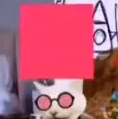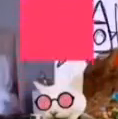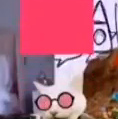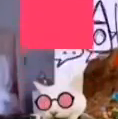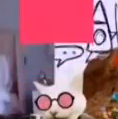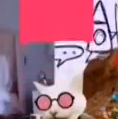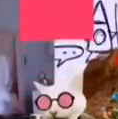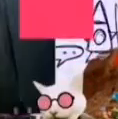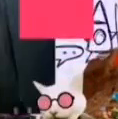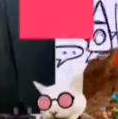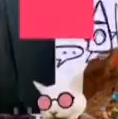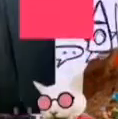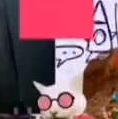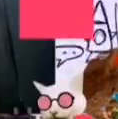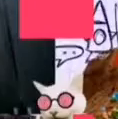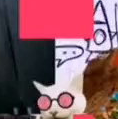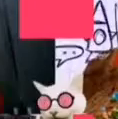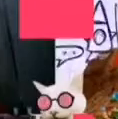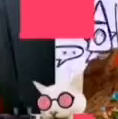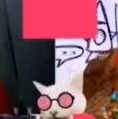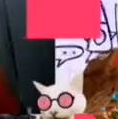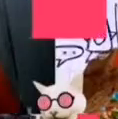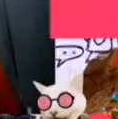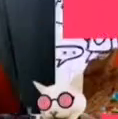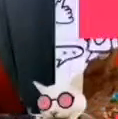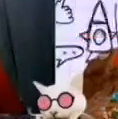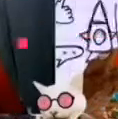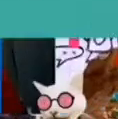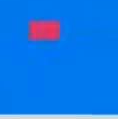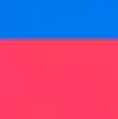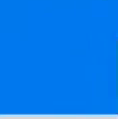A continuación. Casi noticias.